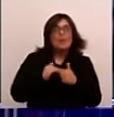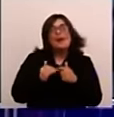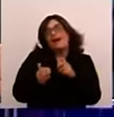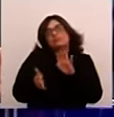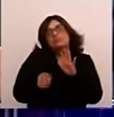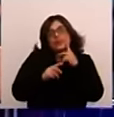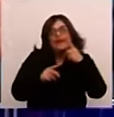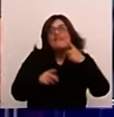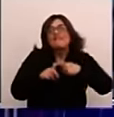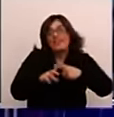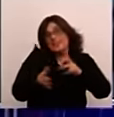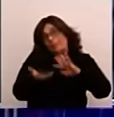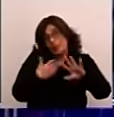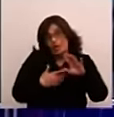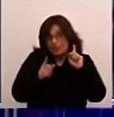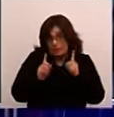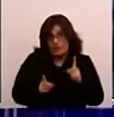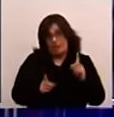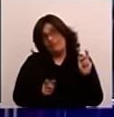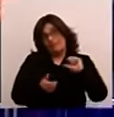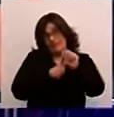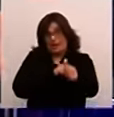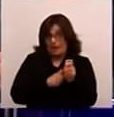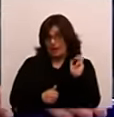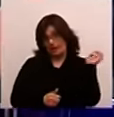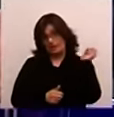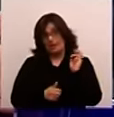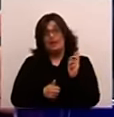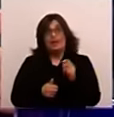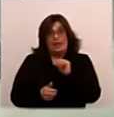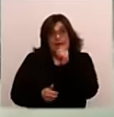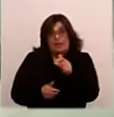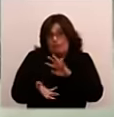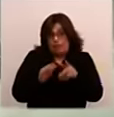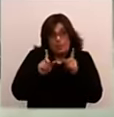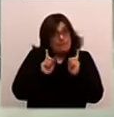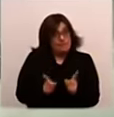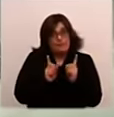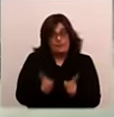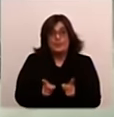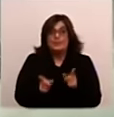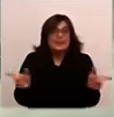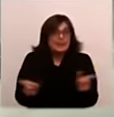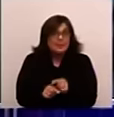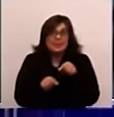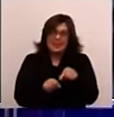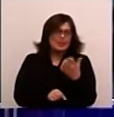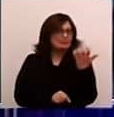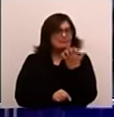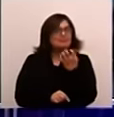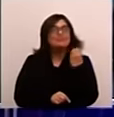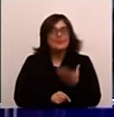Pero bueno, se estaban vengando. En una época también bárbara, la venganza es de la misma manera. Y esto finaliza, y es terrible. ¿Por qué?